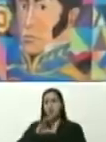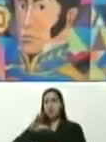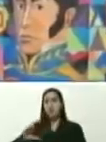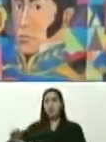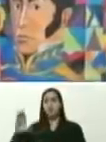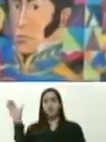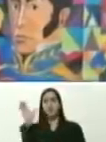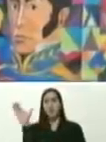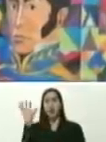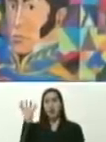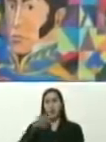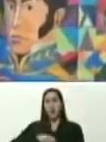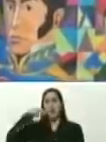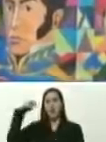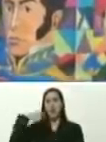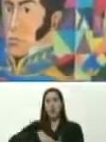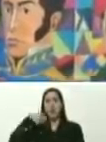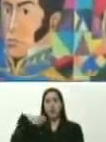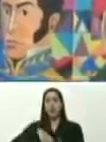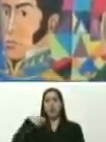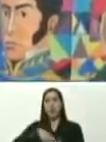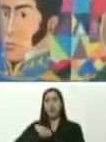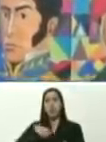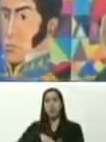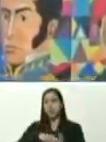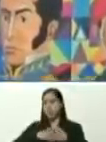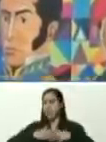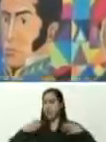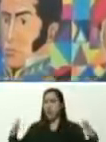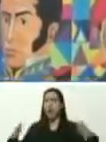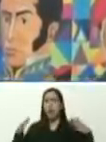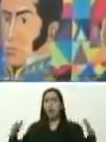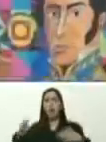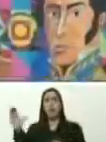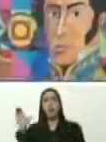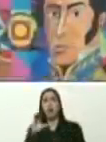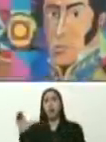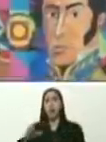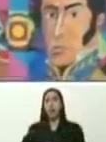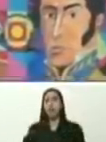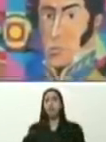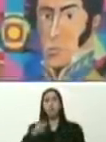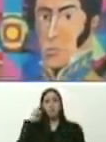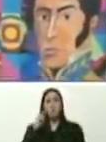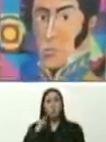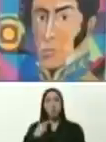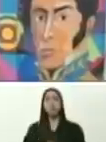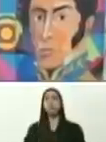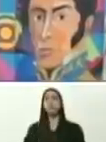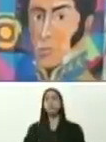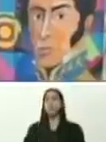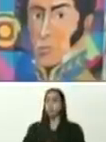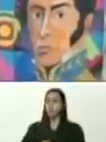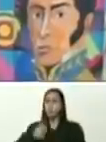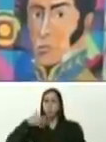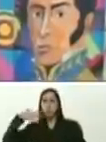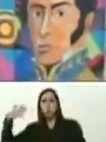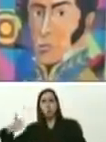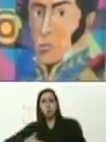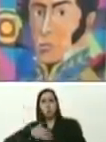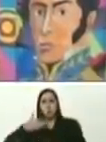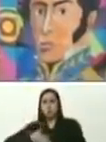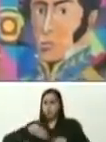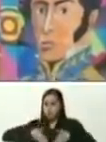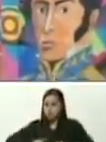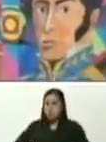Caracas la rebelde, Caracas la grande, Caracas la de Bolívar, me siento muy orgulloso, de haber